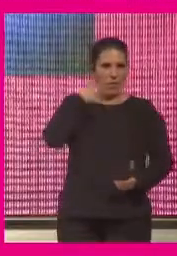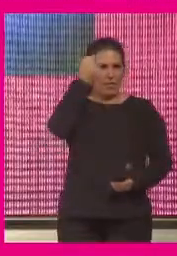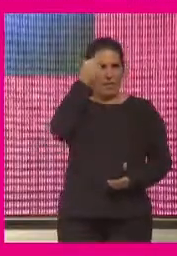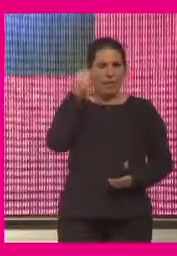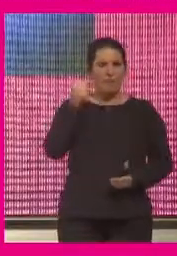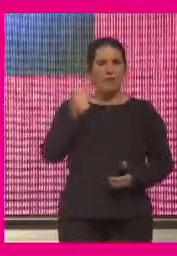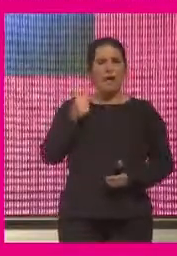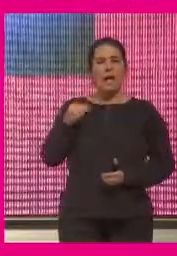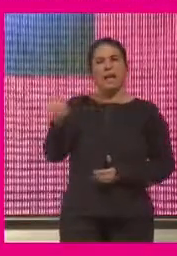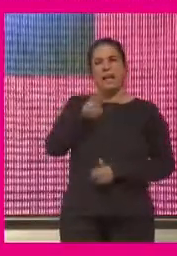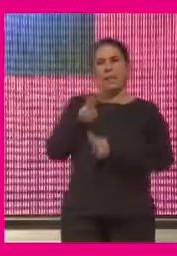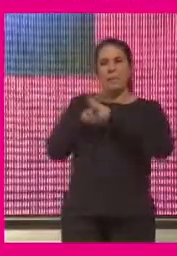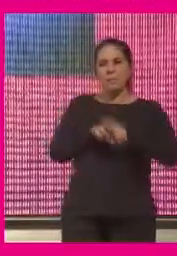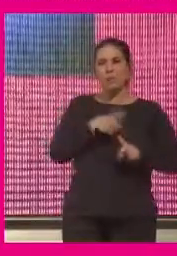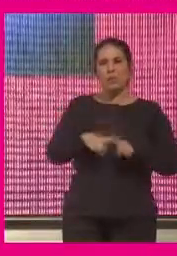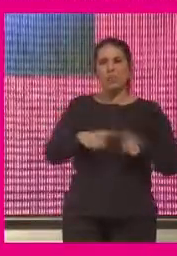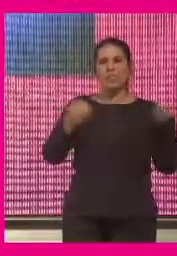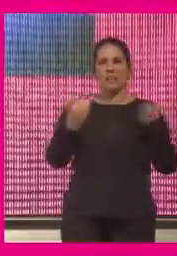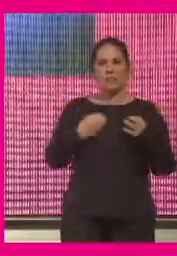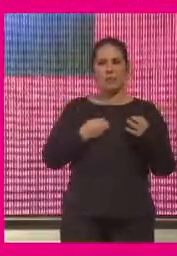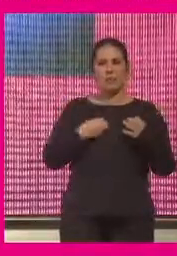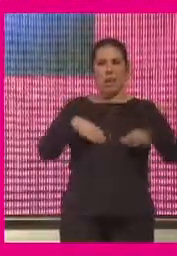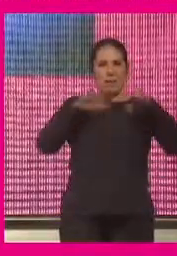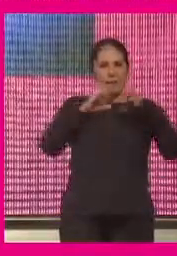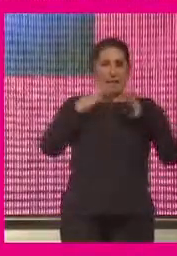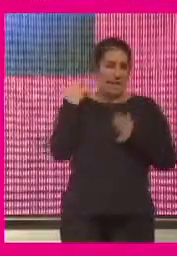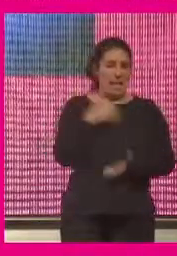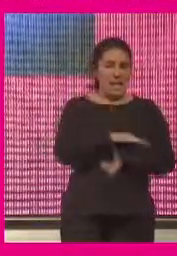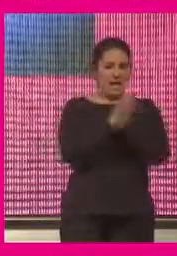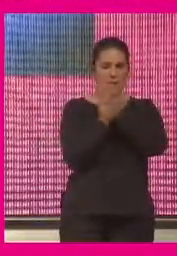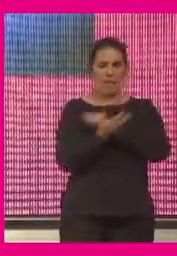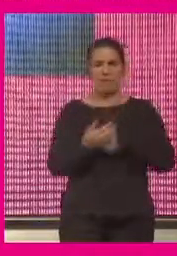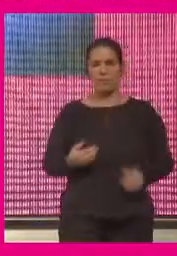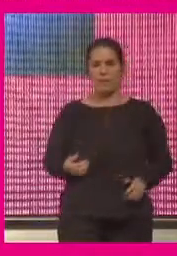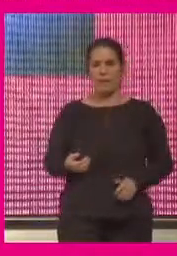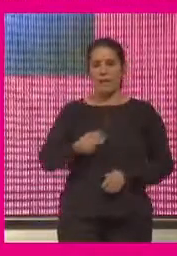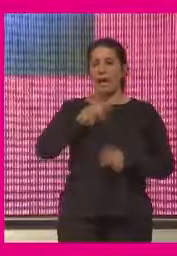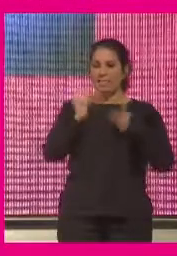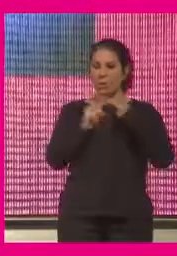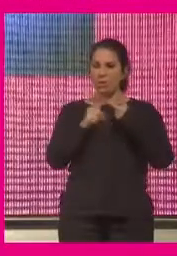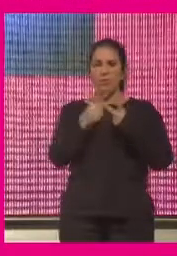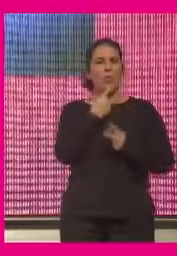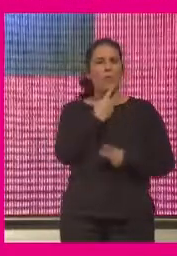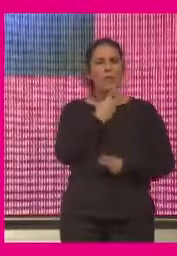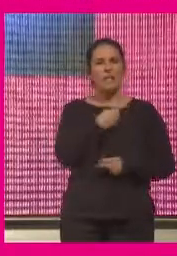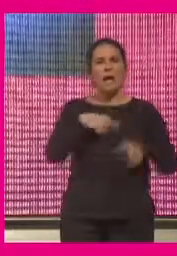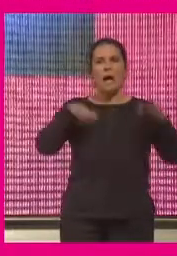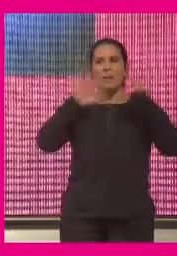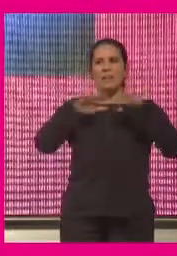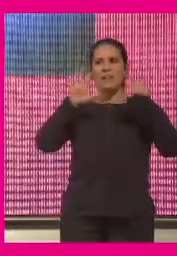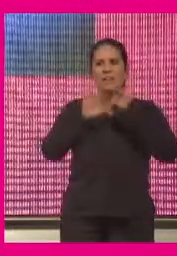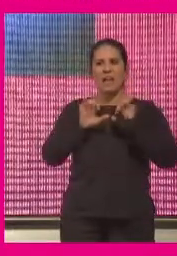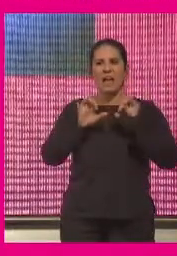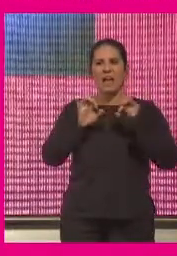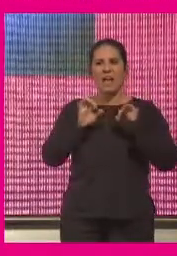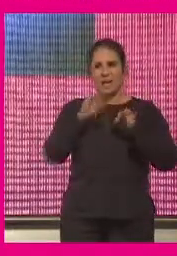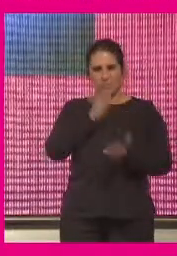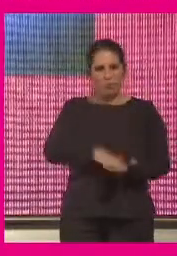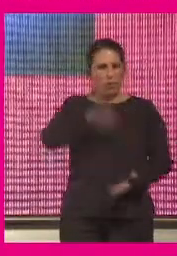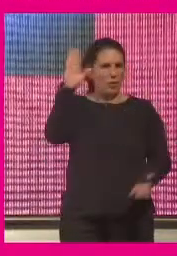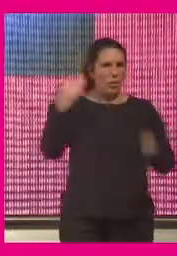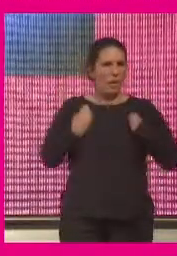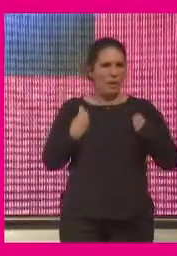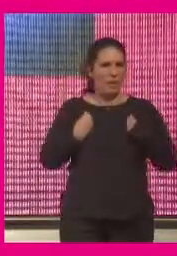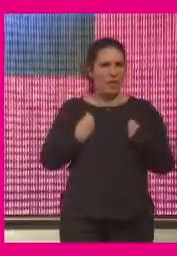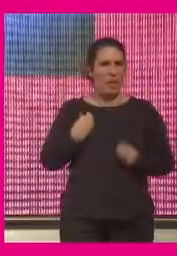de cuáles son las cosas que tenemos de aprender que ya han cambiado la segunda lo decías tú el aprendizaje a largo de toda la vida o